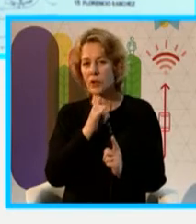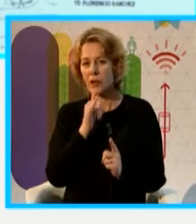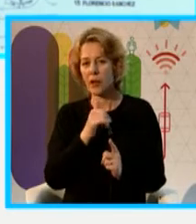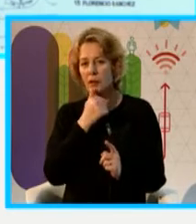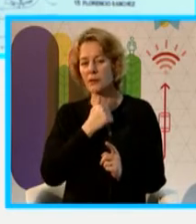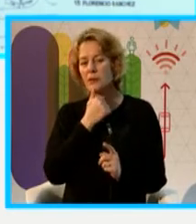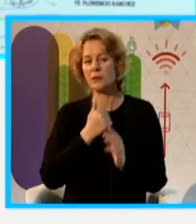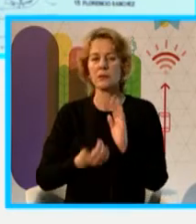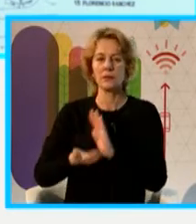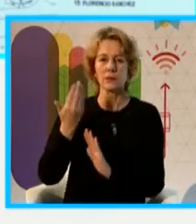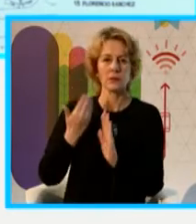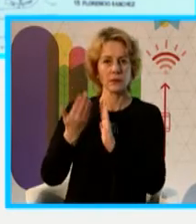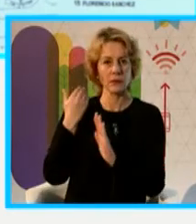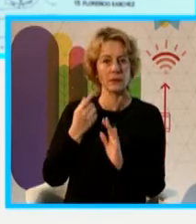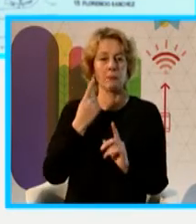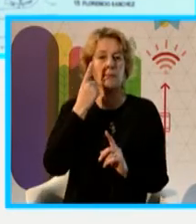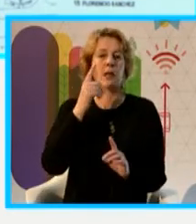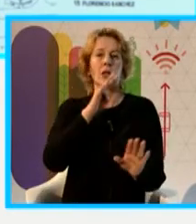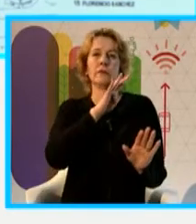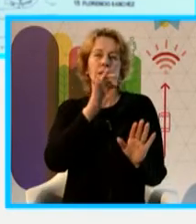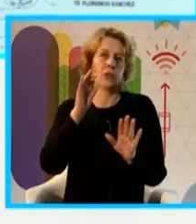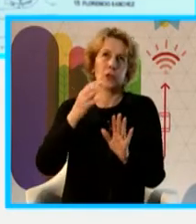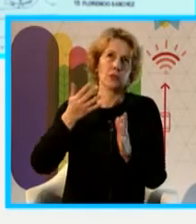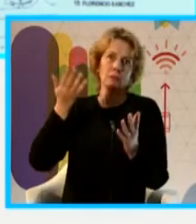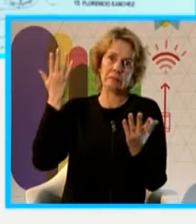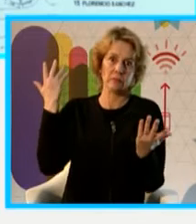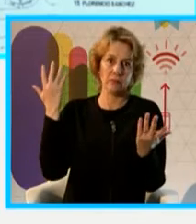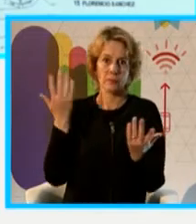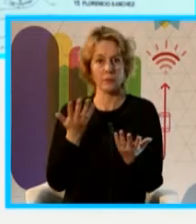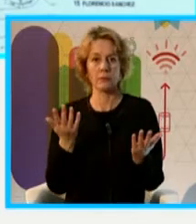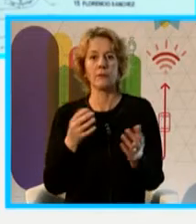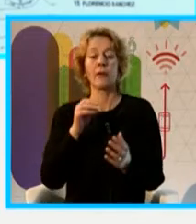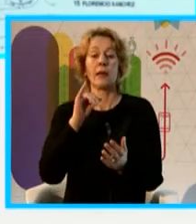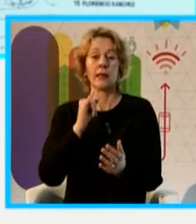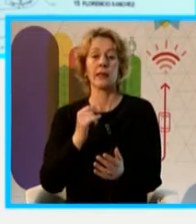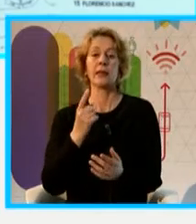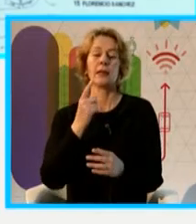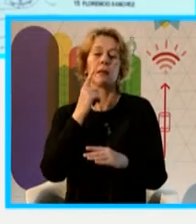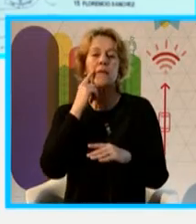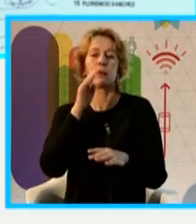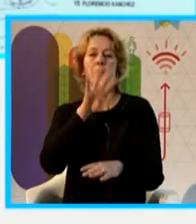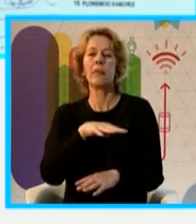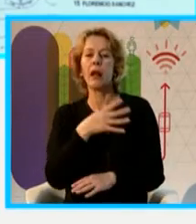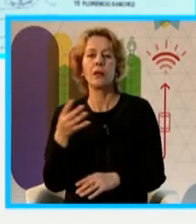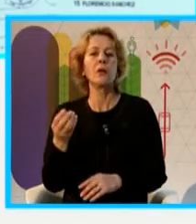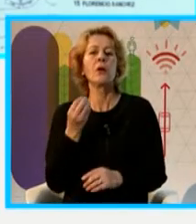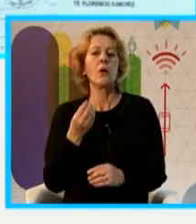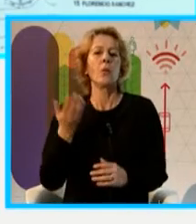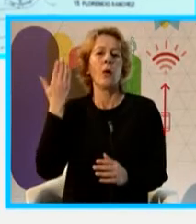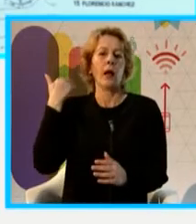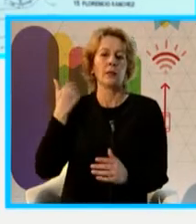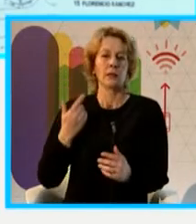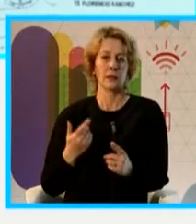de cómo era Montevideo en el 900 y además un plano con la ubicación de todas estas obras que hace mención a la característica del parque.